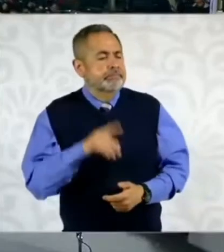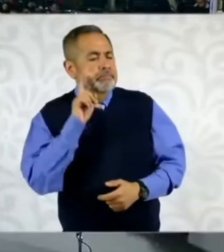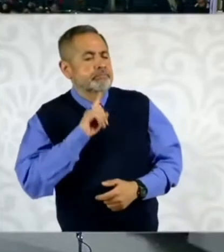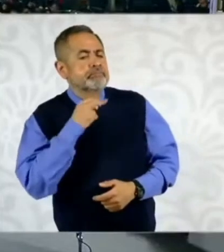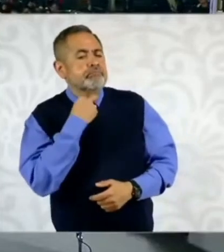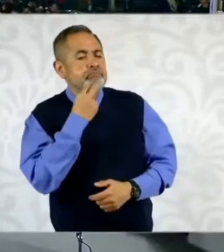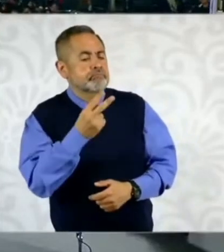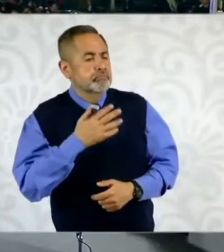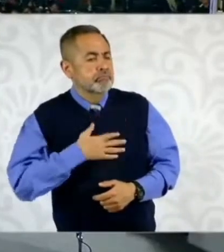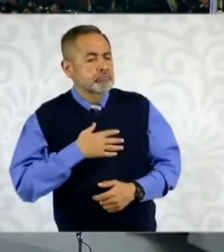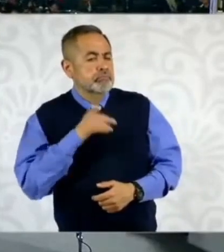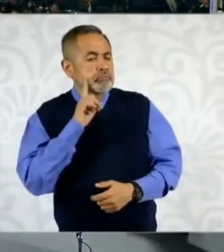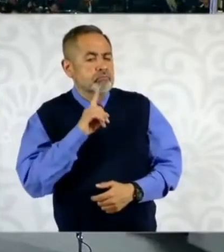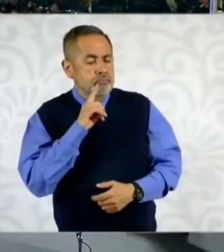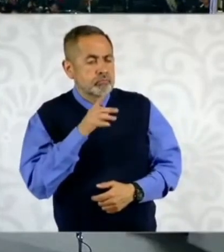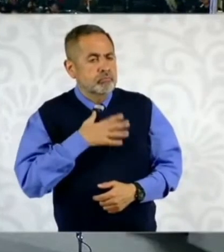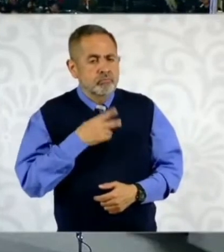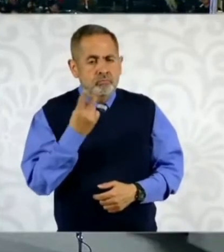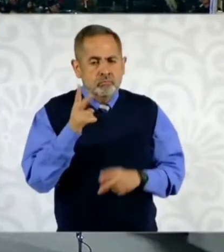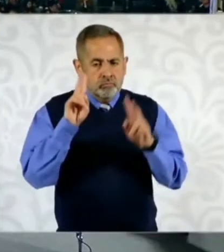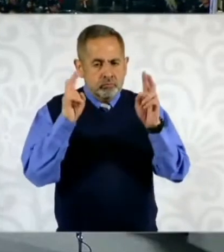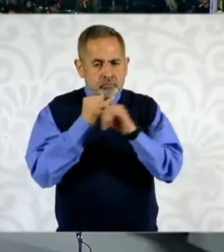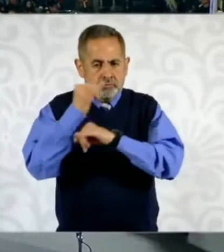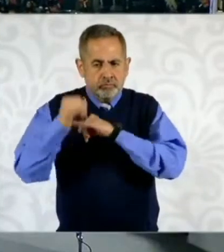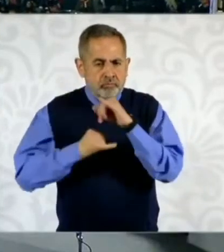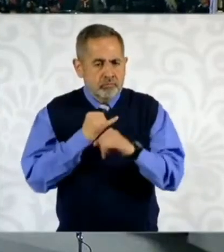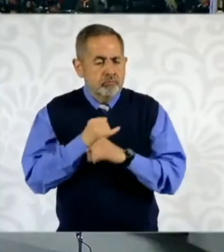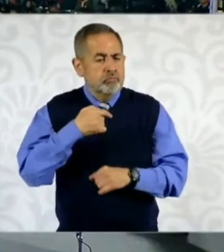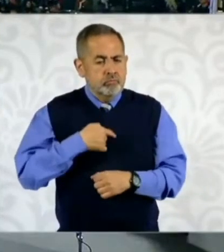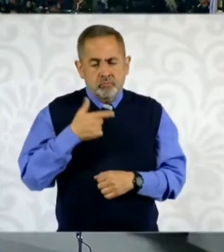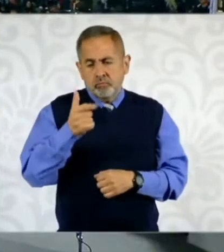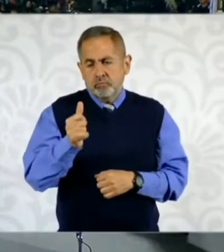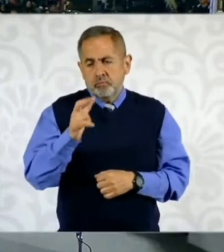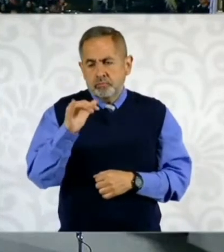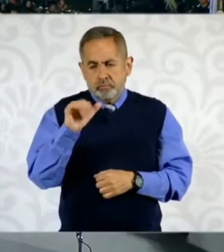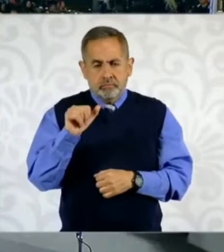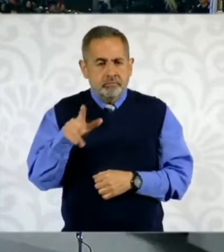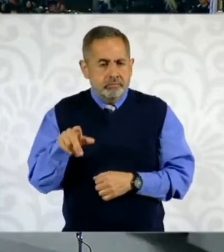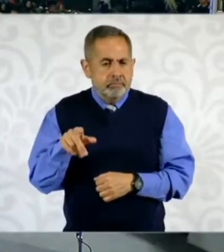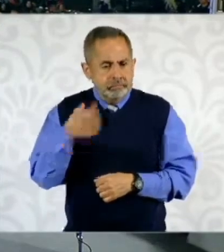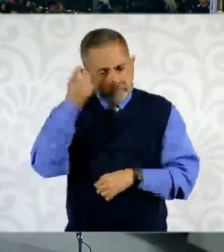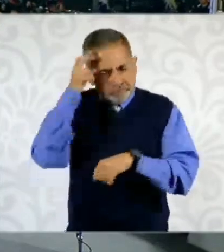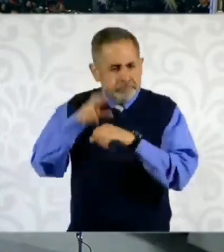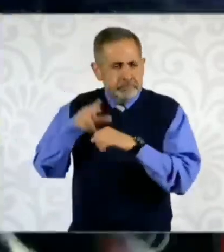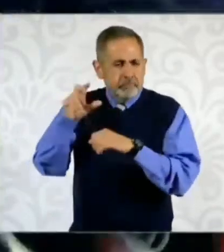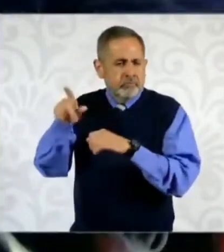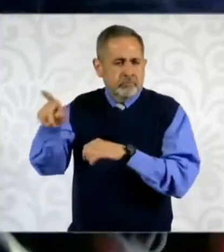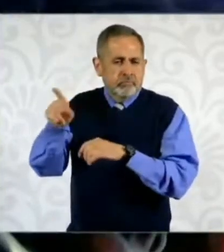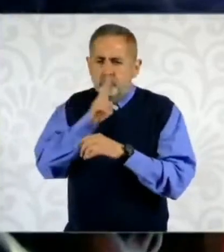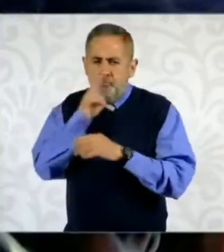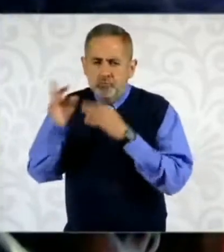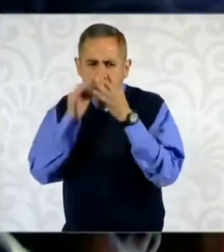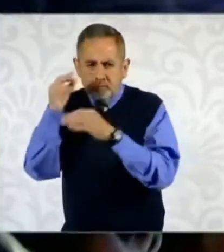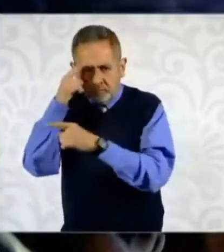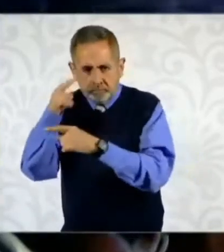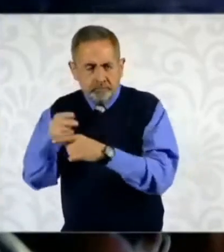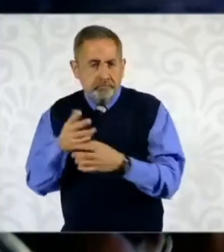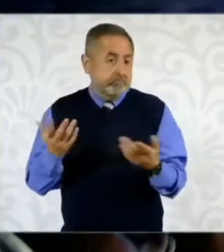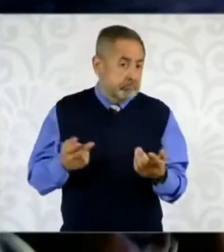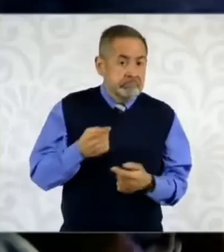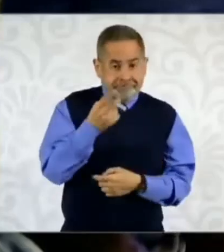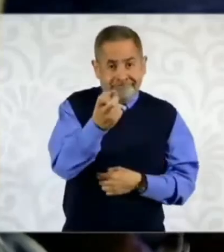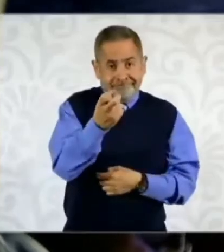Yo traigo dos temas internacionales. Soy Aiza García, directora de Telesur para México y Estados Unidos. El primer tema es Cuba,